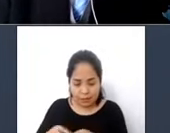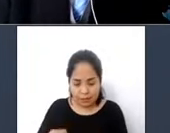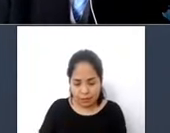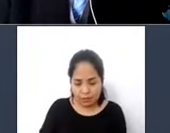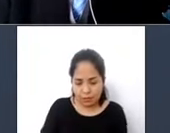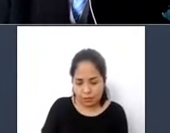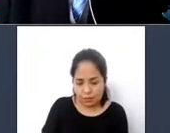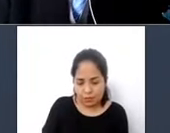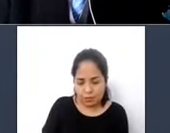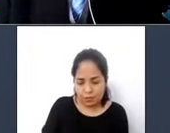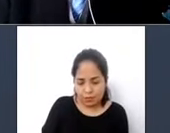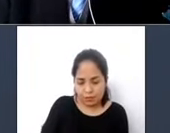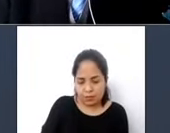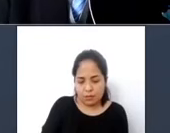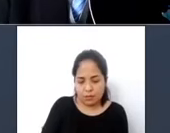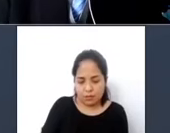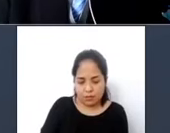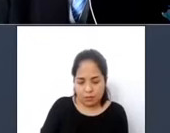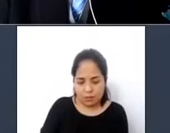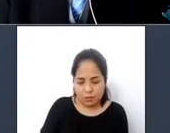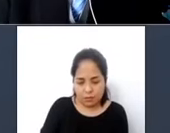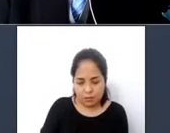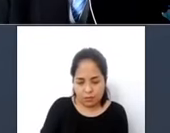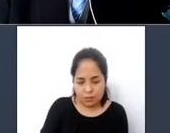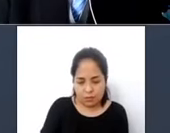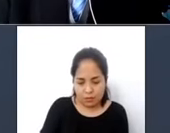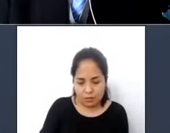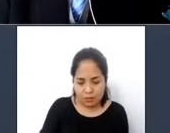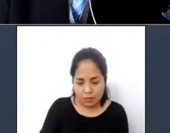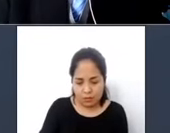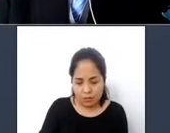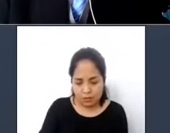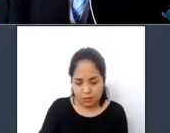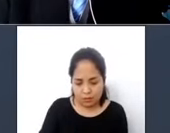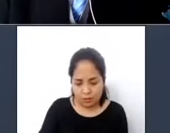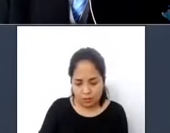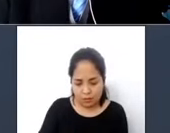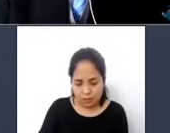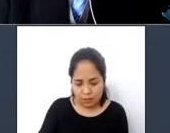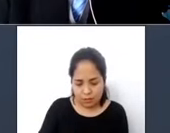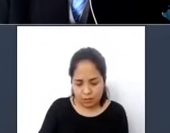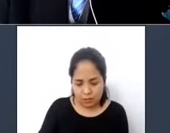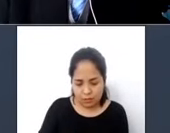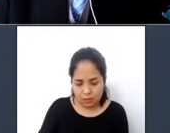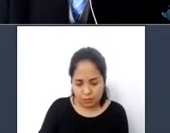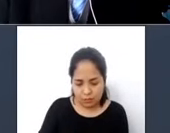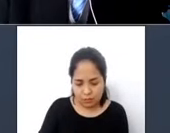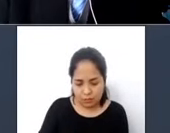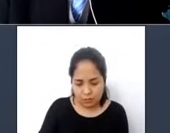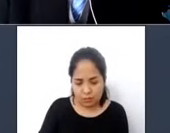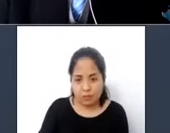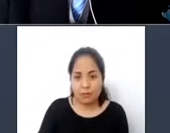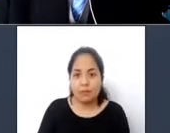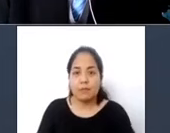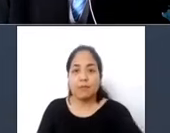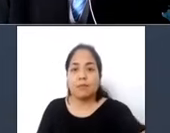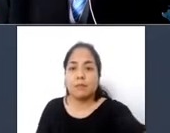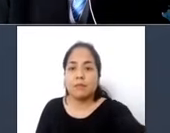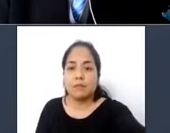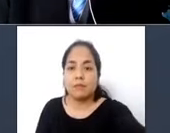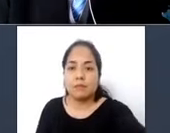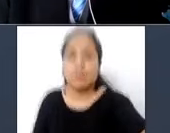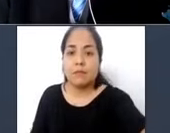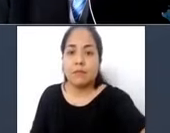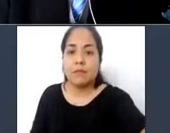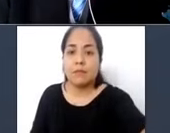discapacidad física, con discapacidad sensorial o con discapacidad intelectual. Según las estadísticas